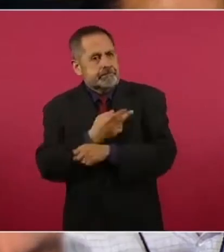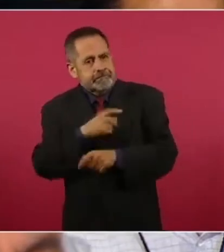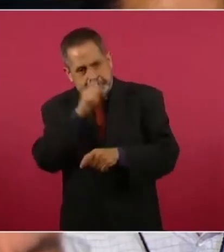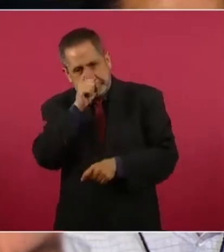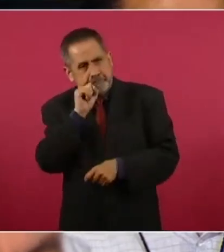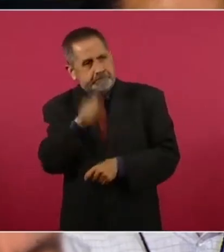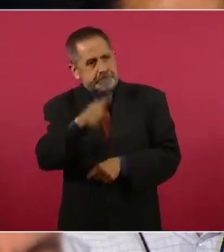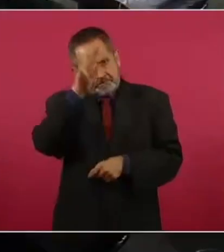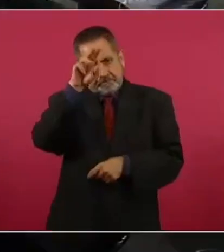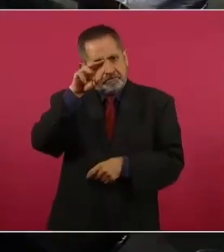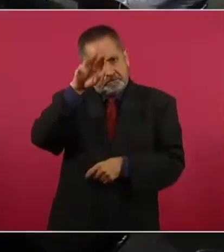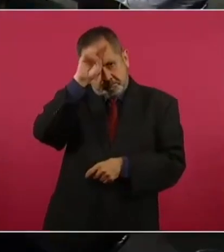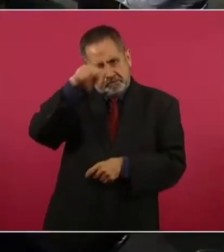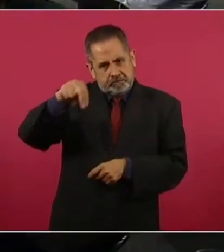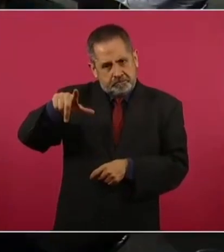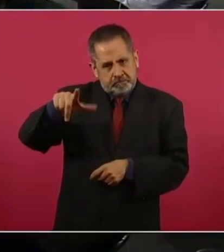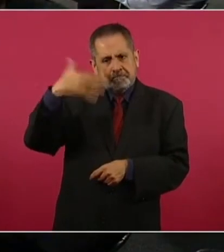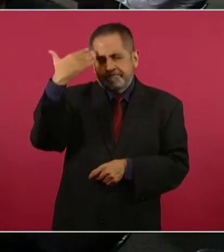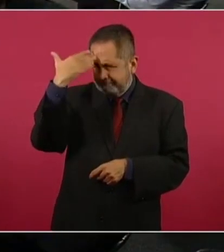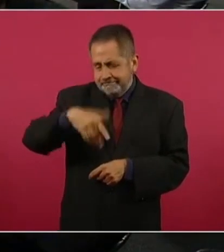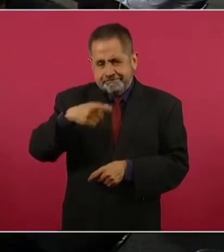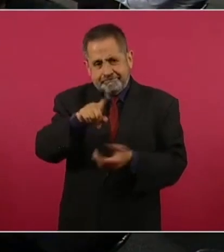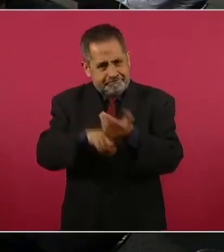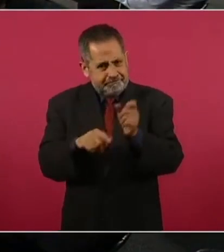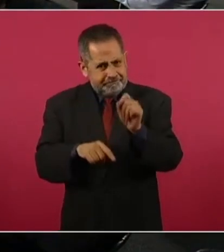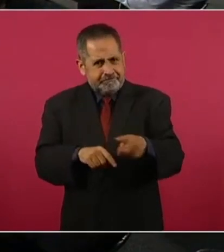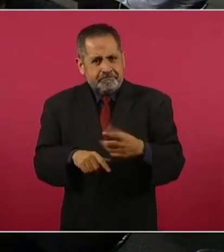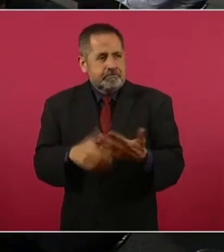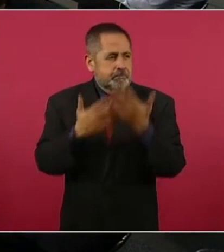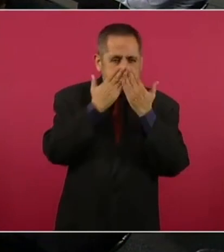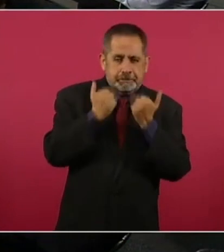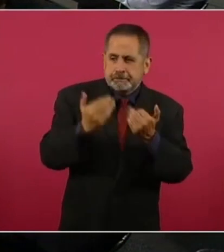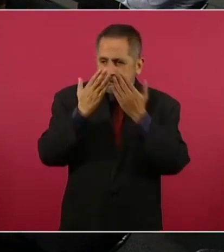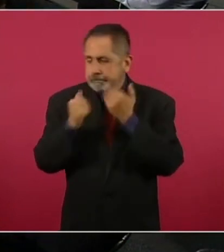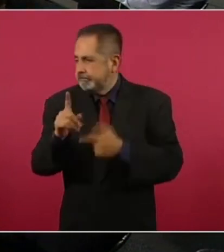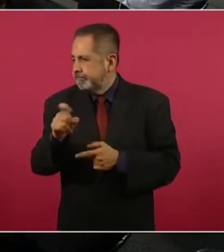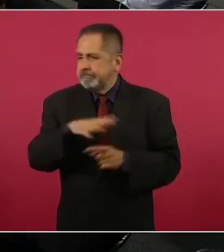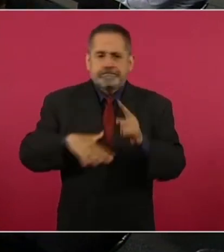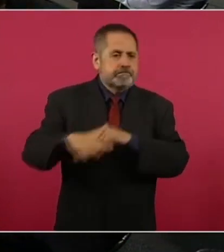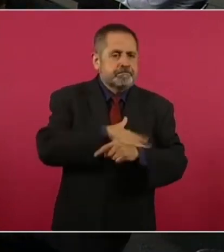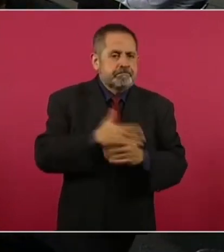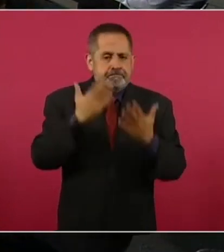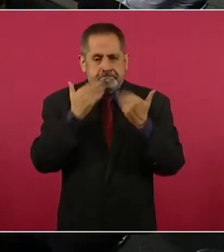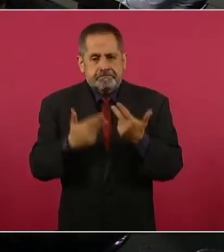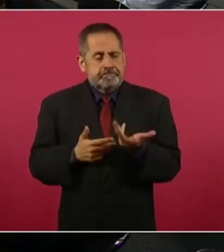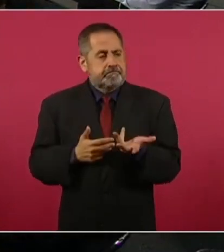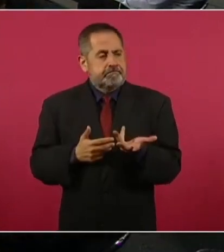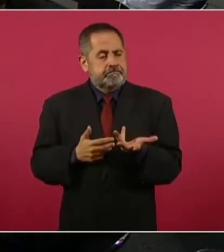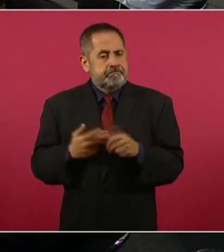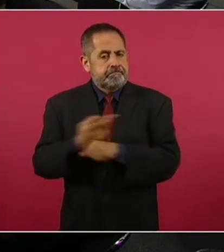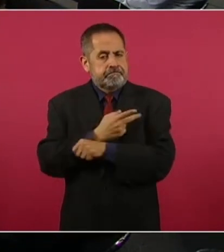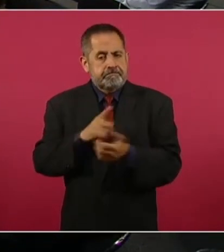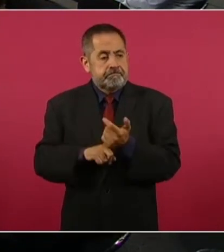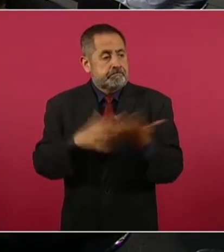con todo esto que se ha venido de la falta de agua, de la escasez de agua y cómo